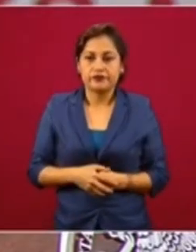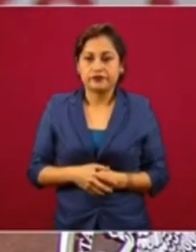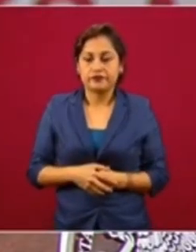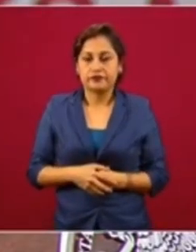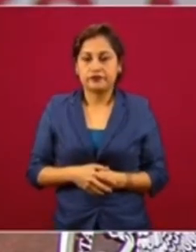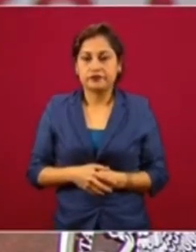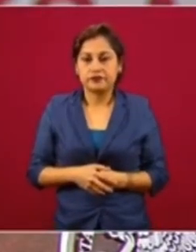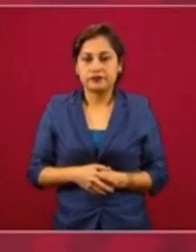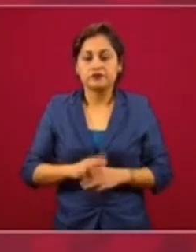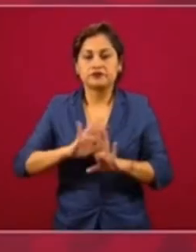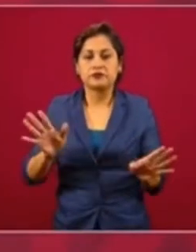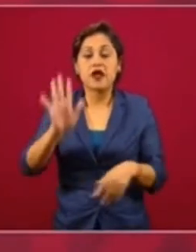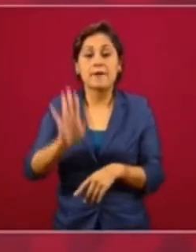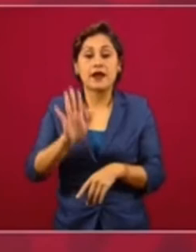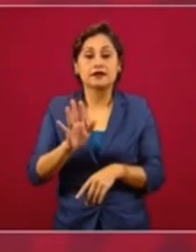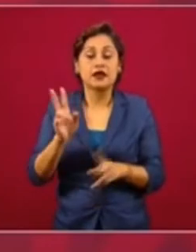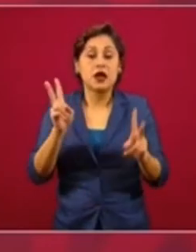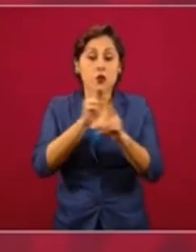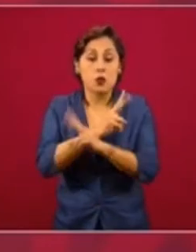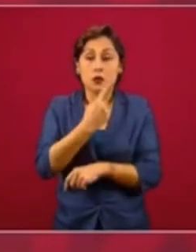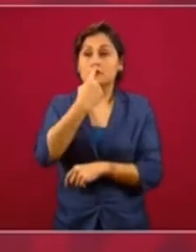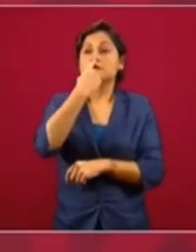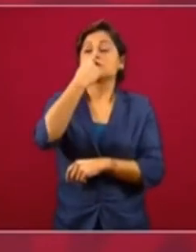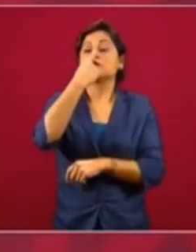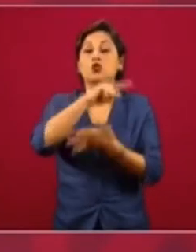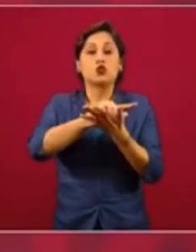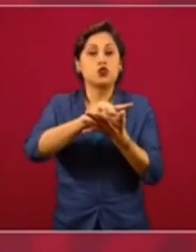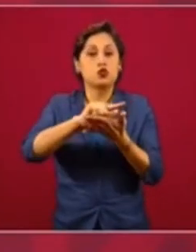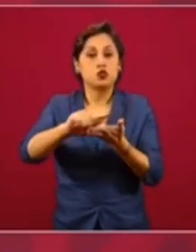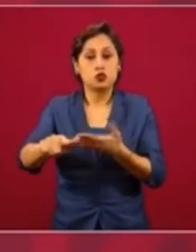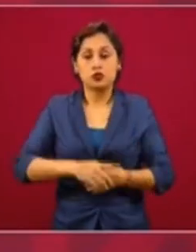Hemos respirado aire más puro,